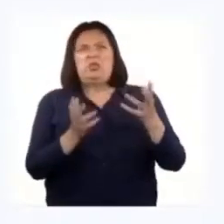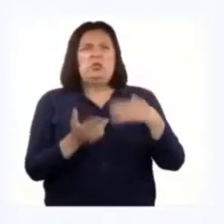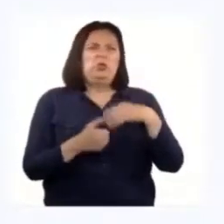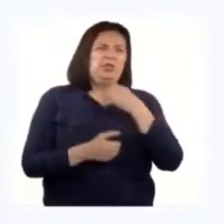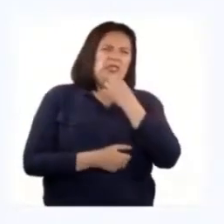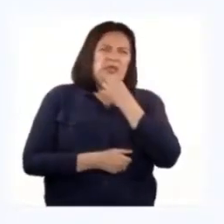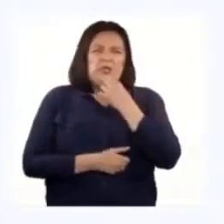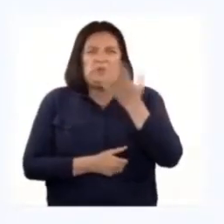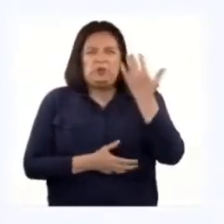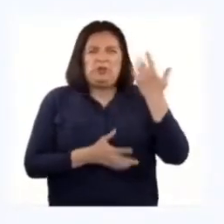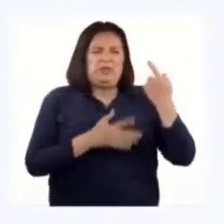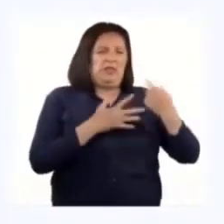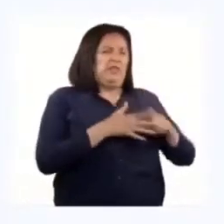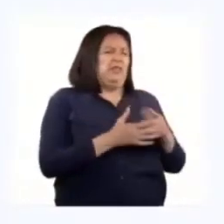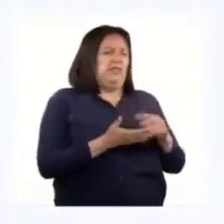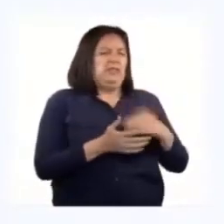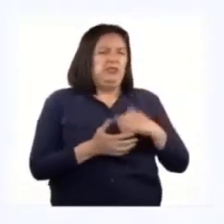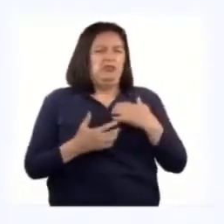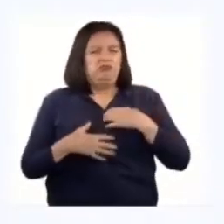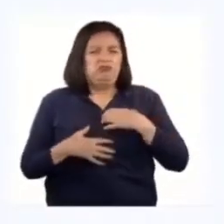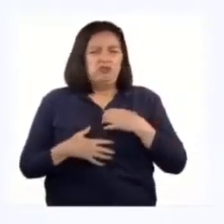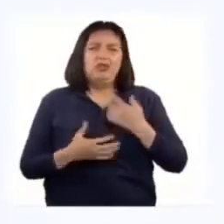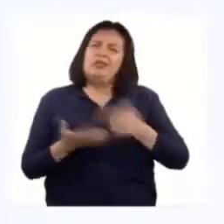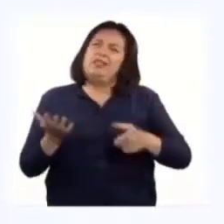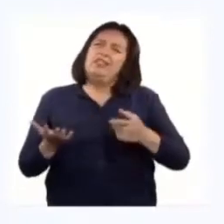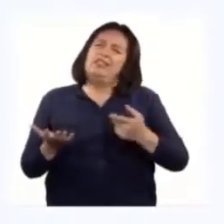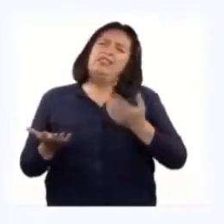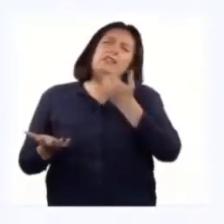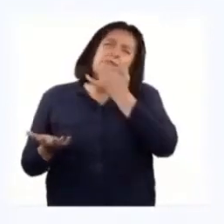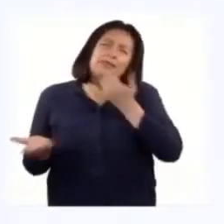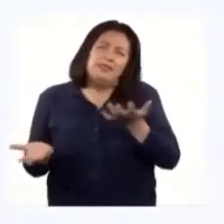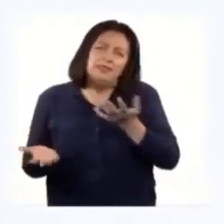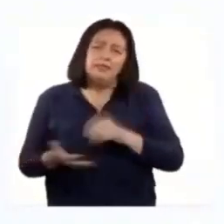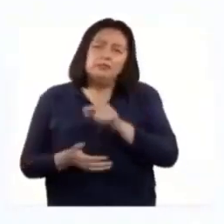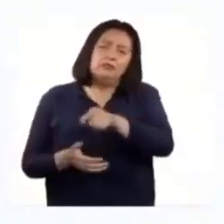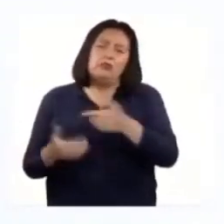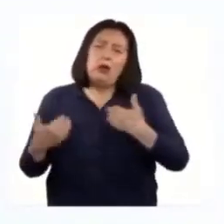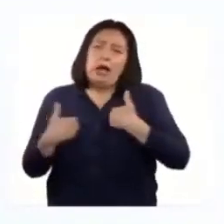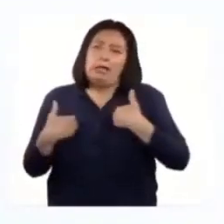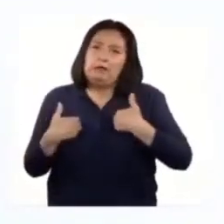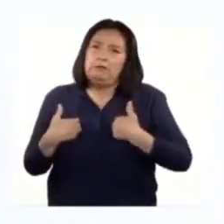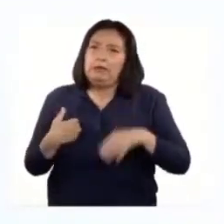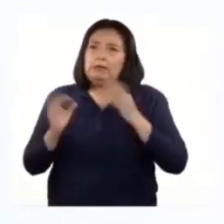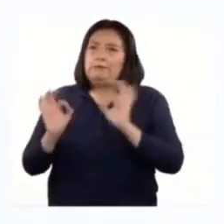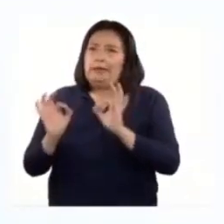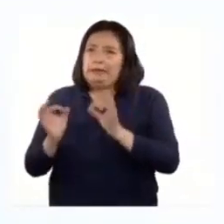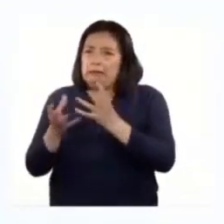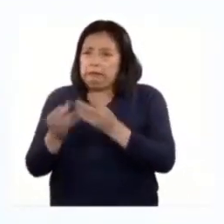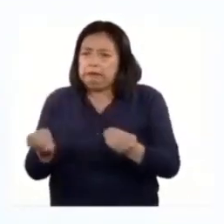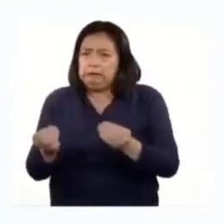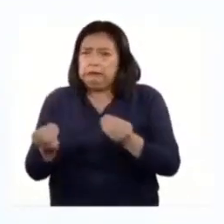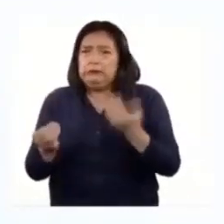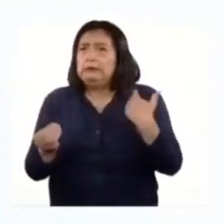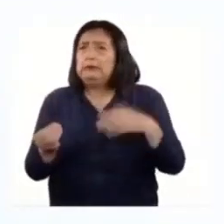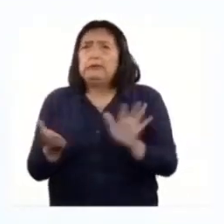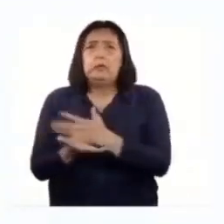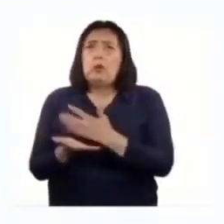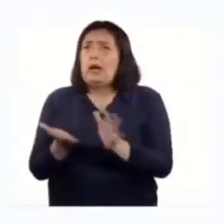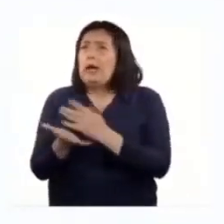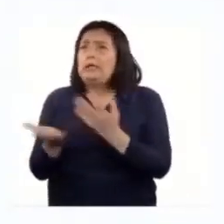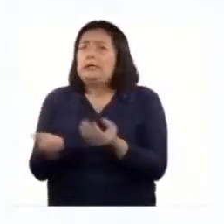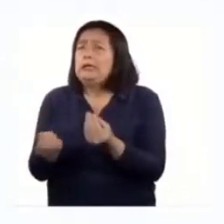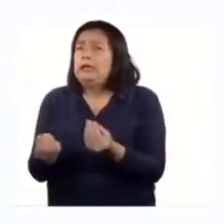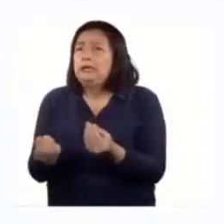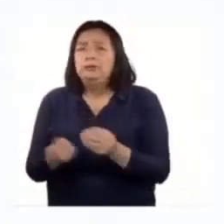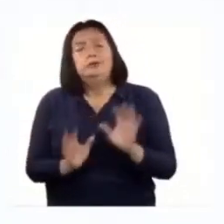tiene intrigada desde el inicio de la actividad. B. ¿Qué es lo que tendría que ocurrir para que un animal que esté en peligro de extinción se termine extinguiendo?